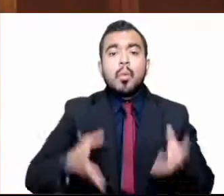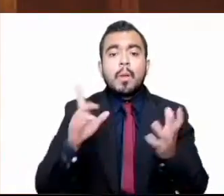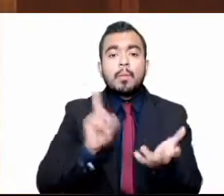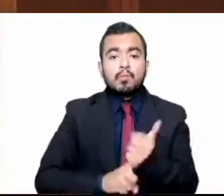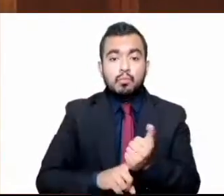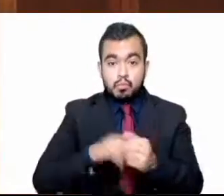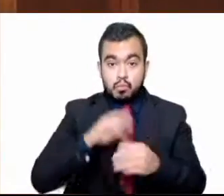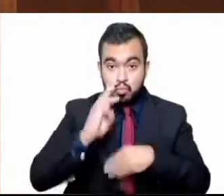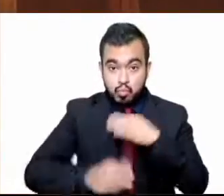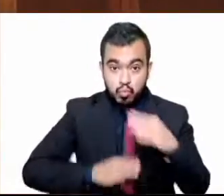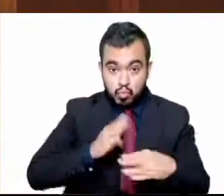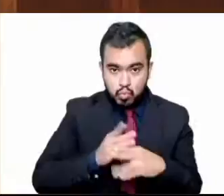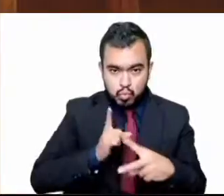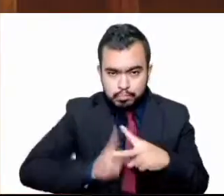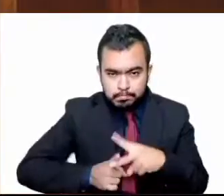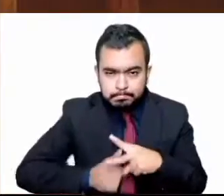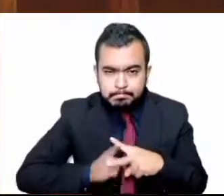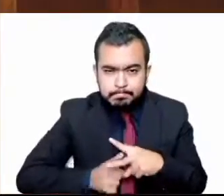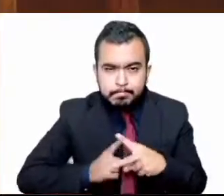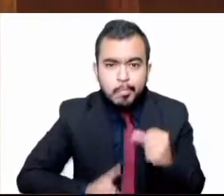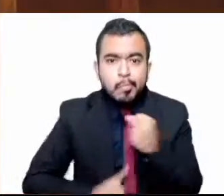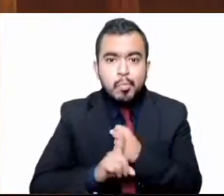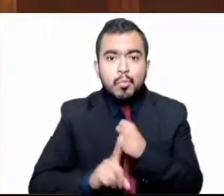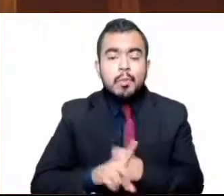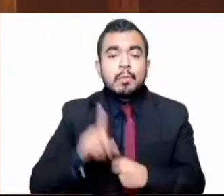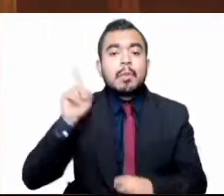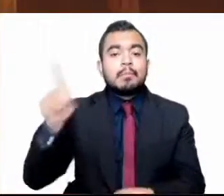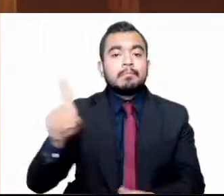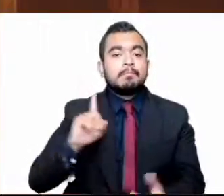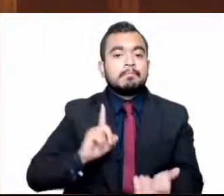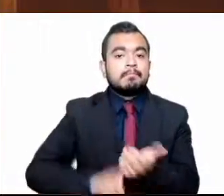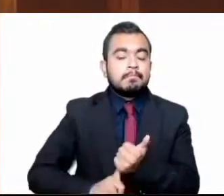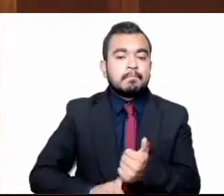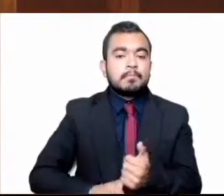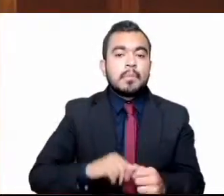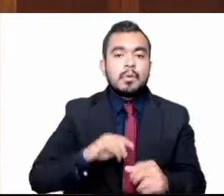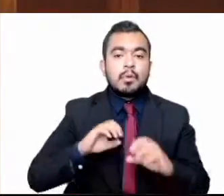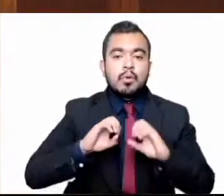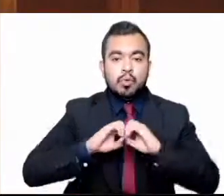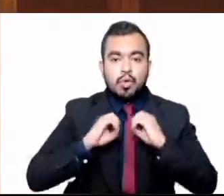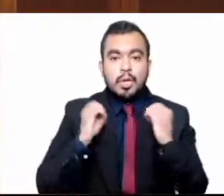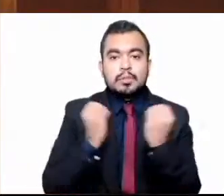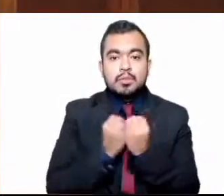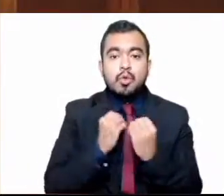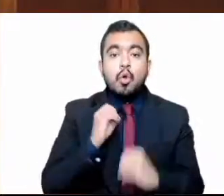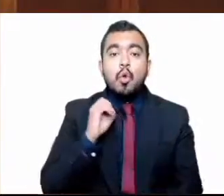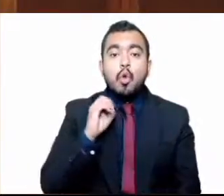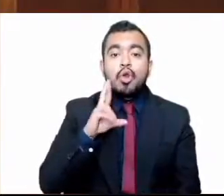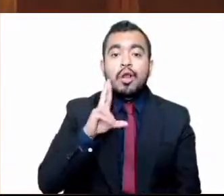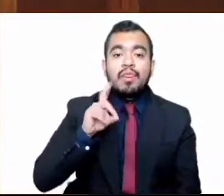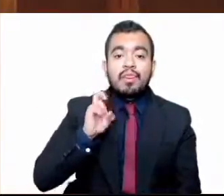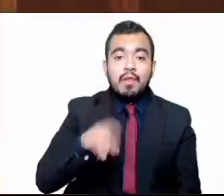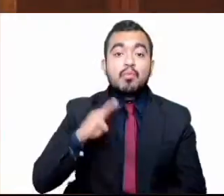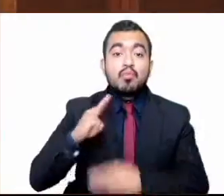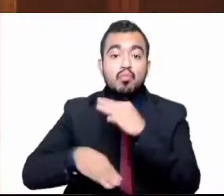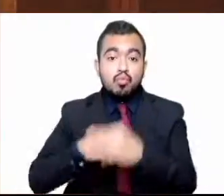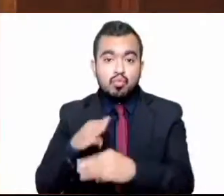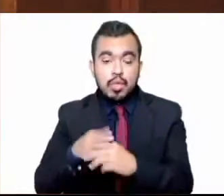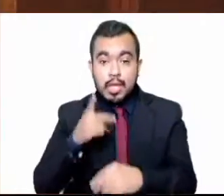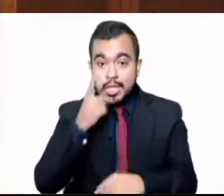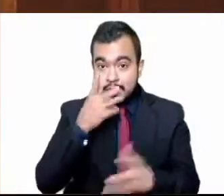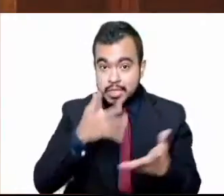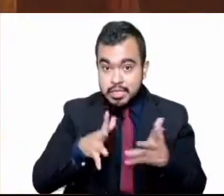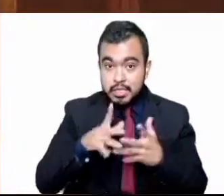efectuado por la organización El Orden Mundial indica que cada año unos 250